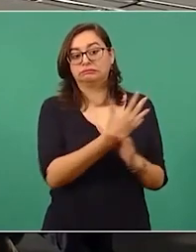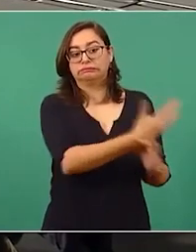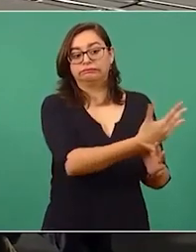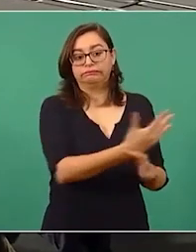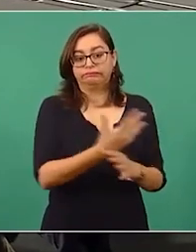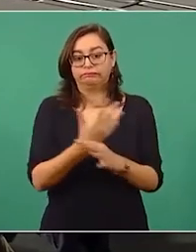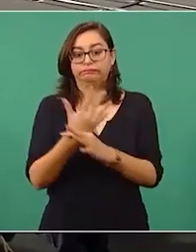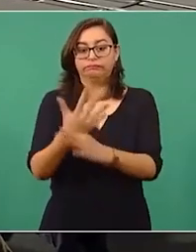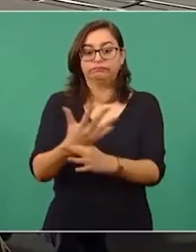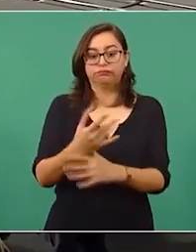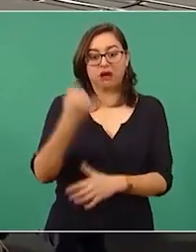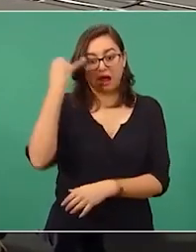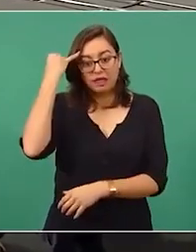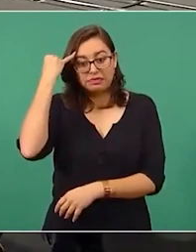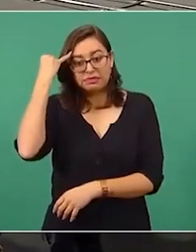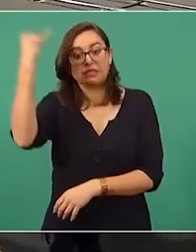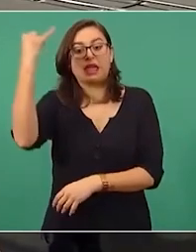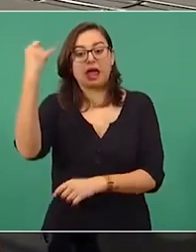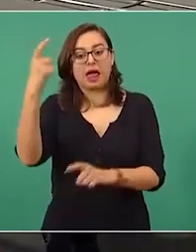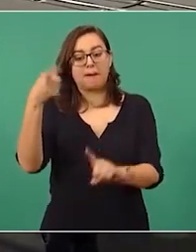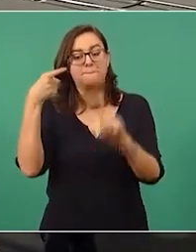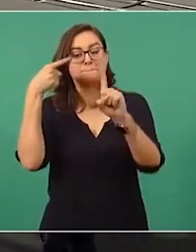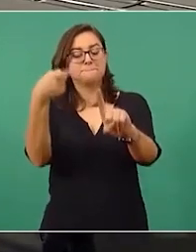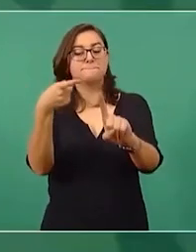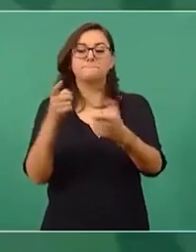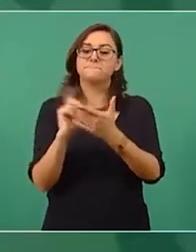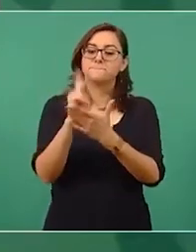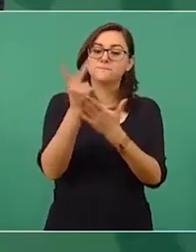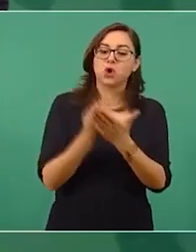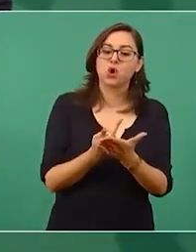principios un programa